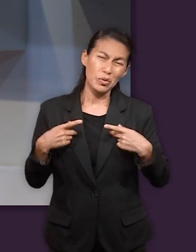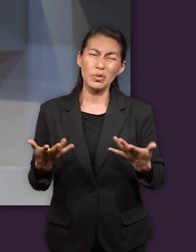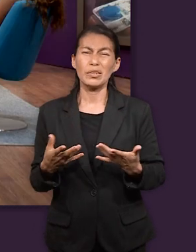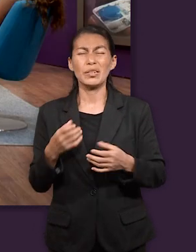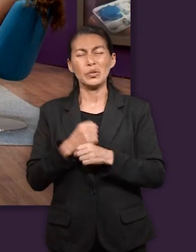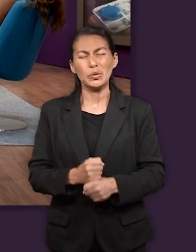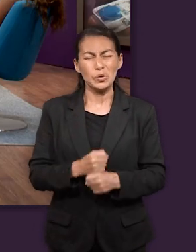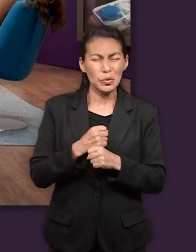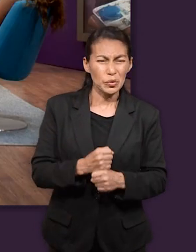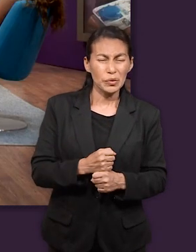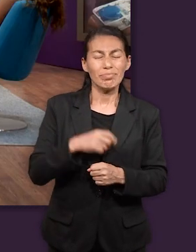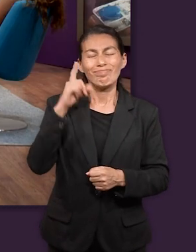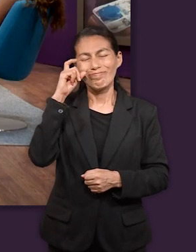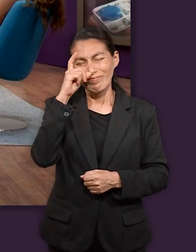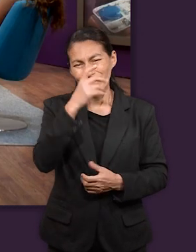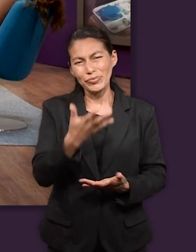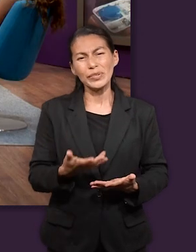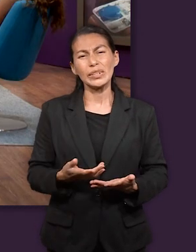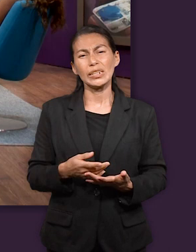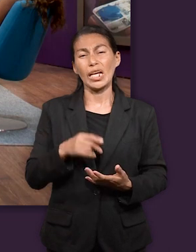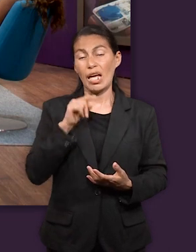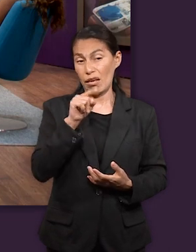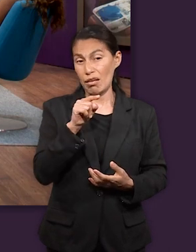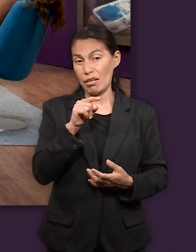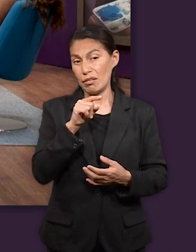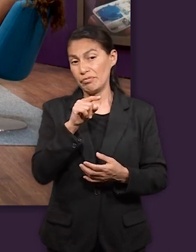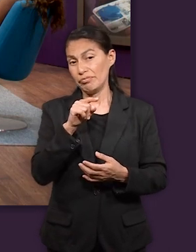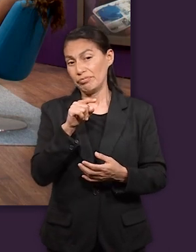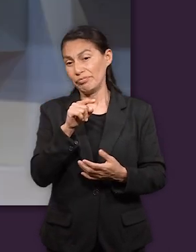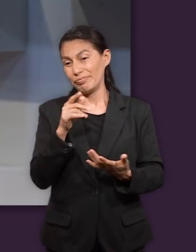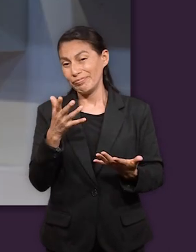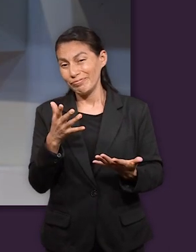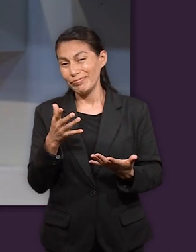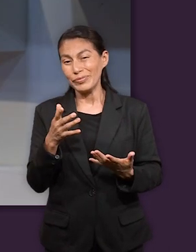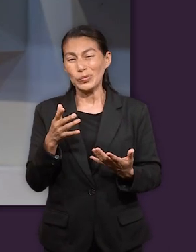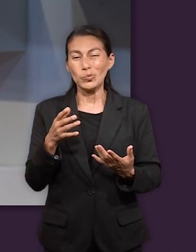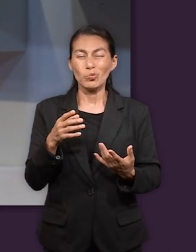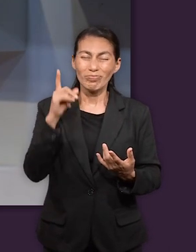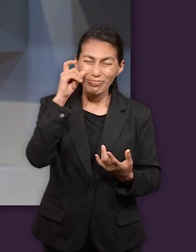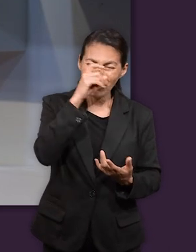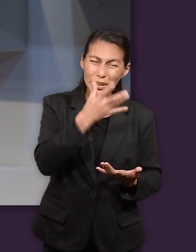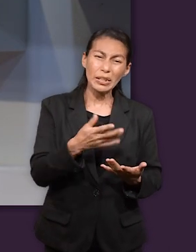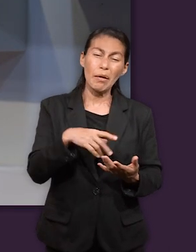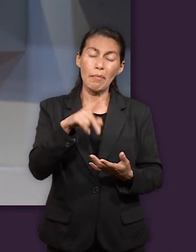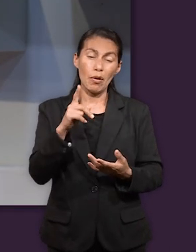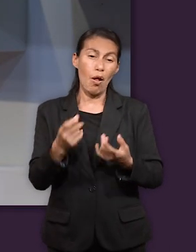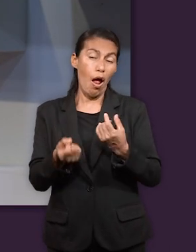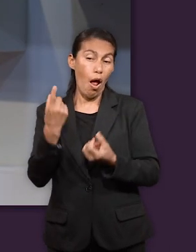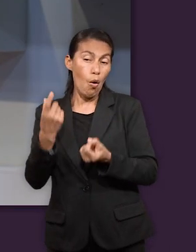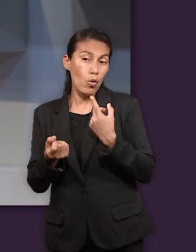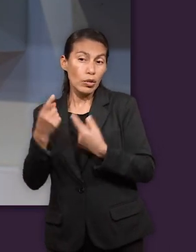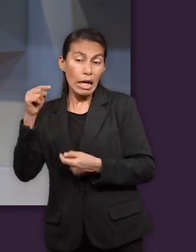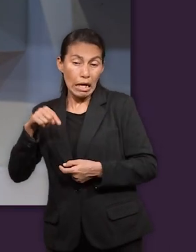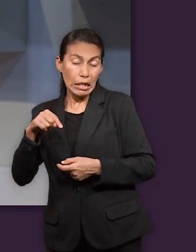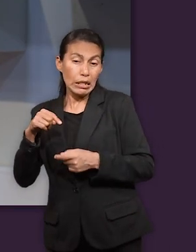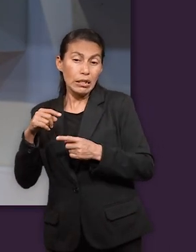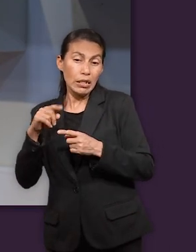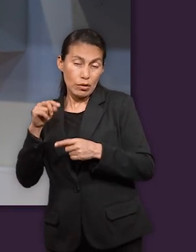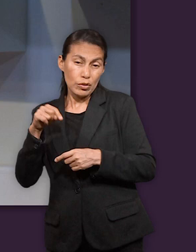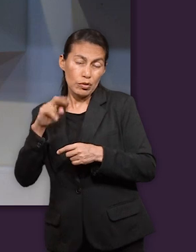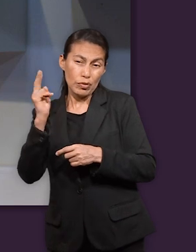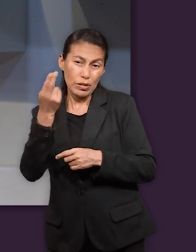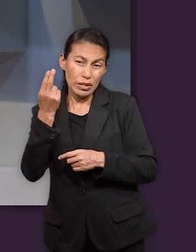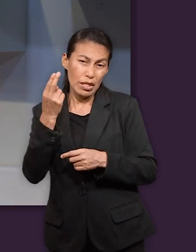vida nosotros pues estamos aquí en un ambiente cristiano en esta institución que es como una ciudad de refugio pero hay otros jóvenes la